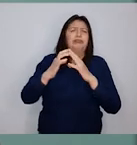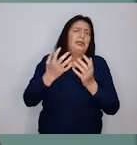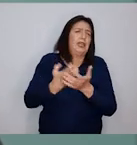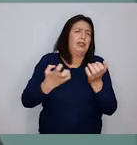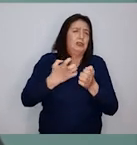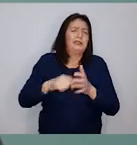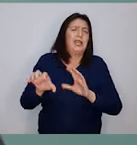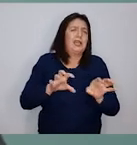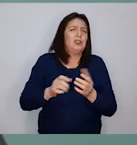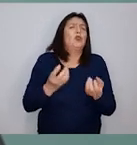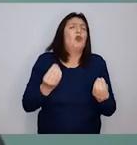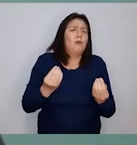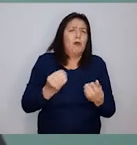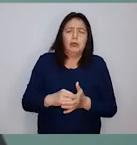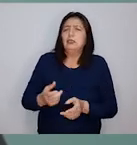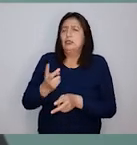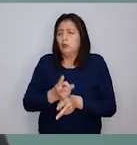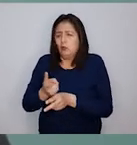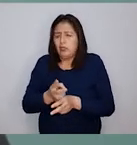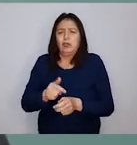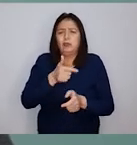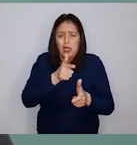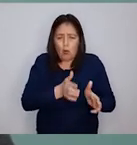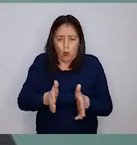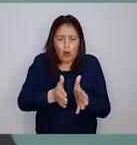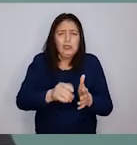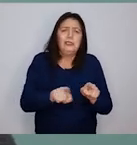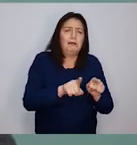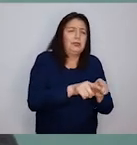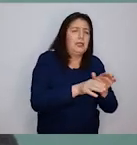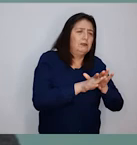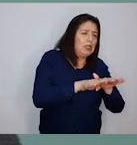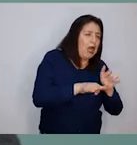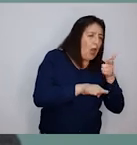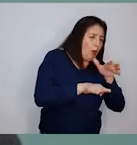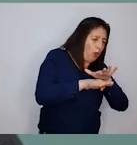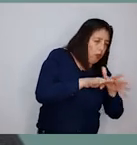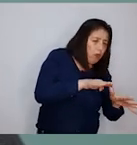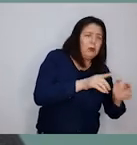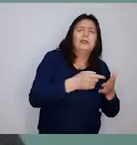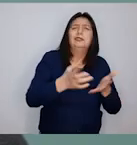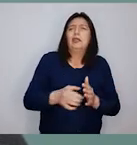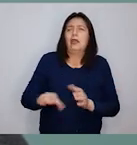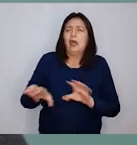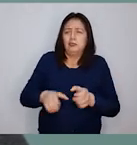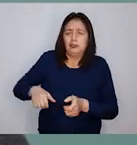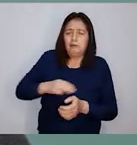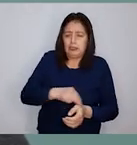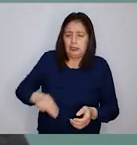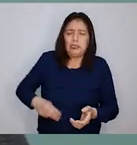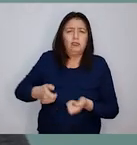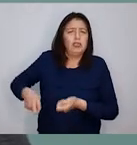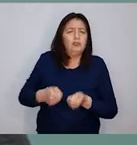desarrolladas a través del mantenimiento de canales y drenes que desarrolla el Ministerio de Agricultura a